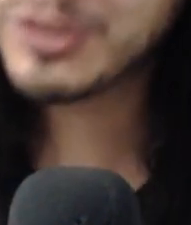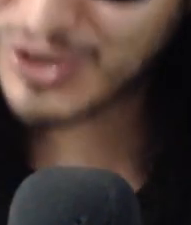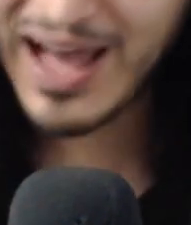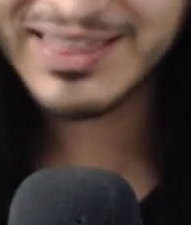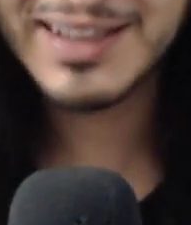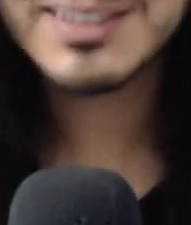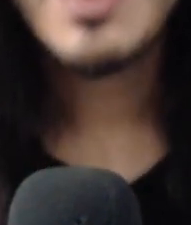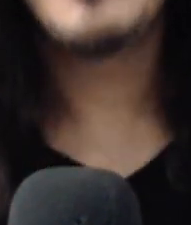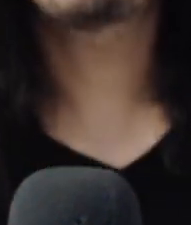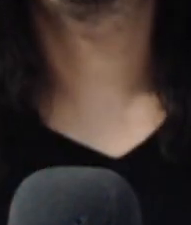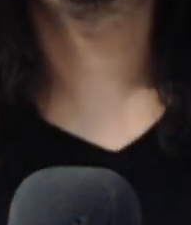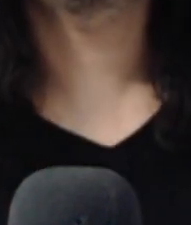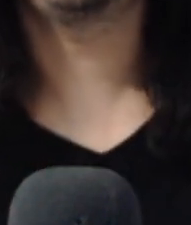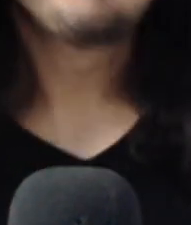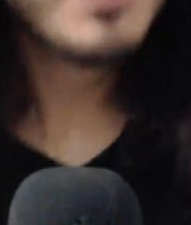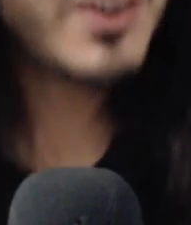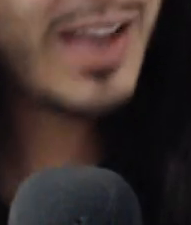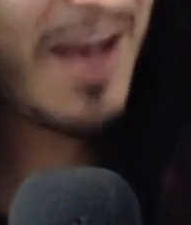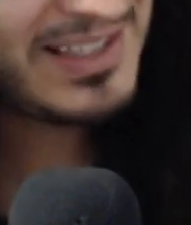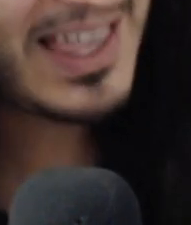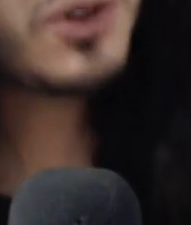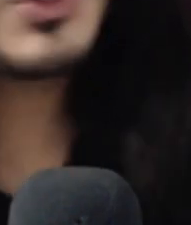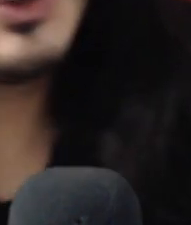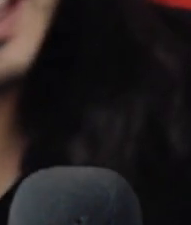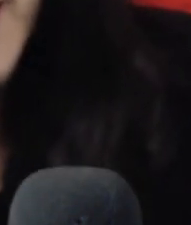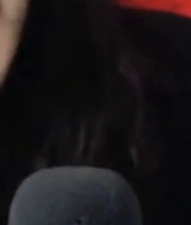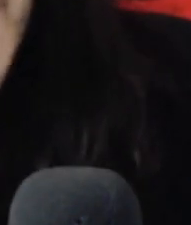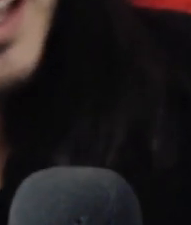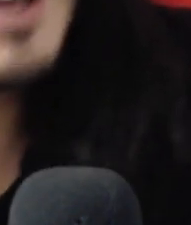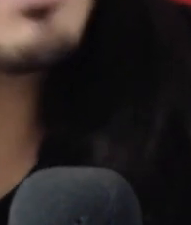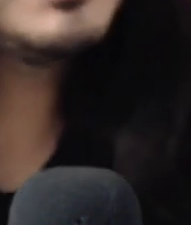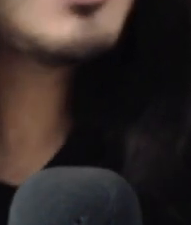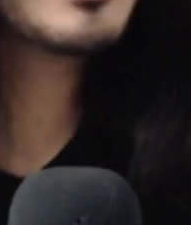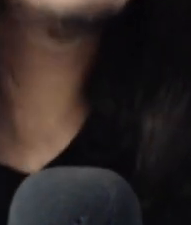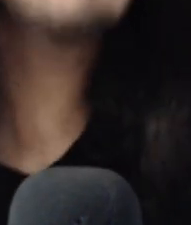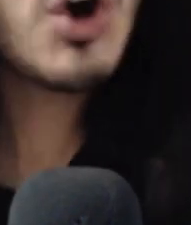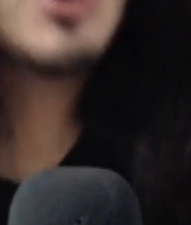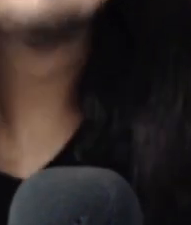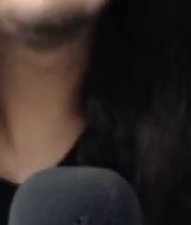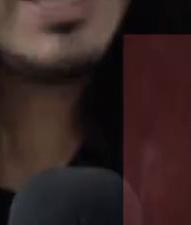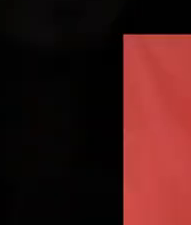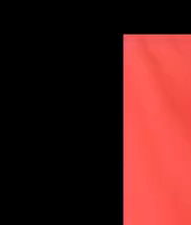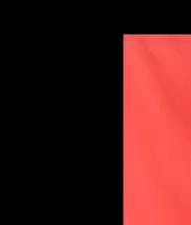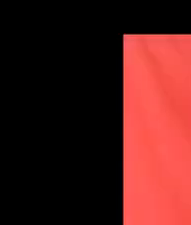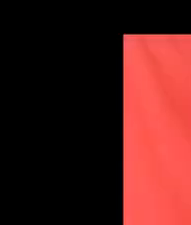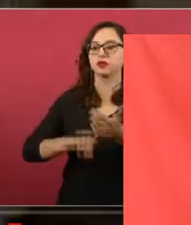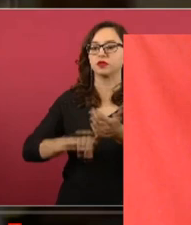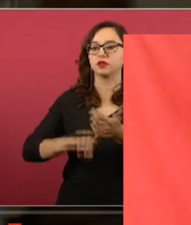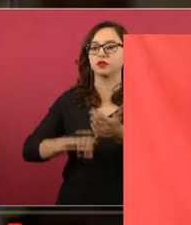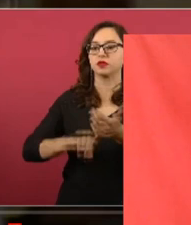las corcholatas. El presidente, con cabecita de algodón en la mañanera, pues dijo que no tiene